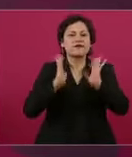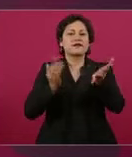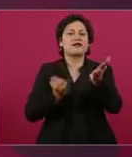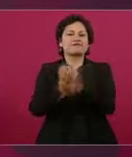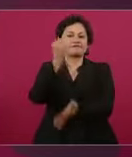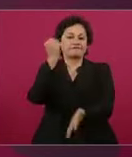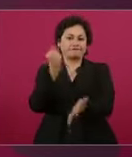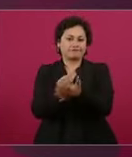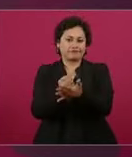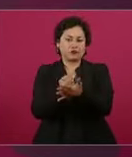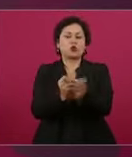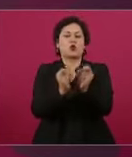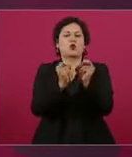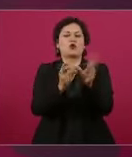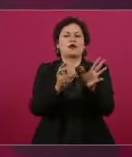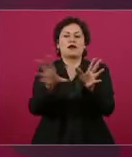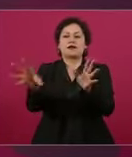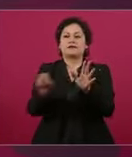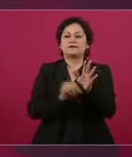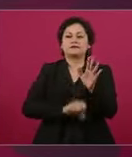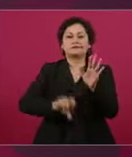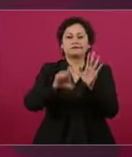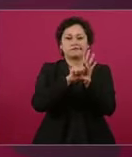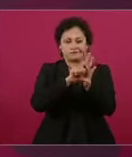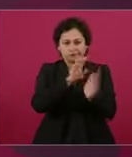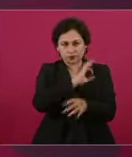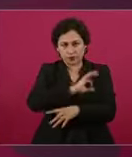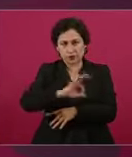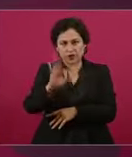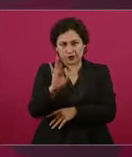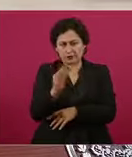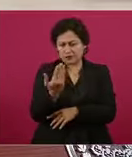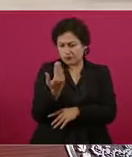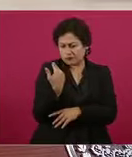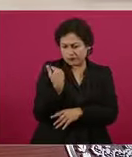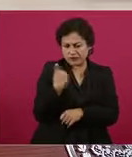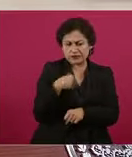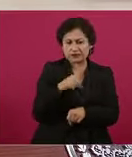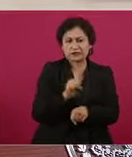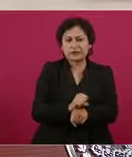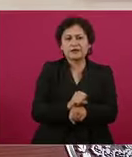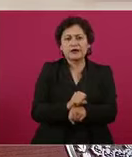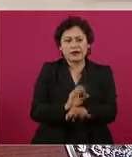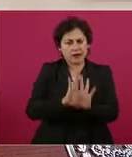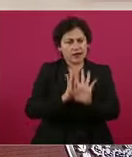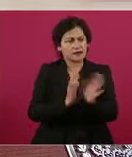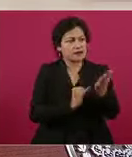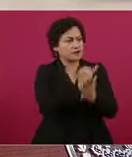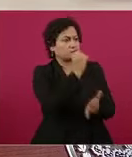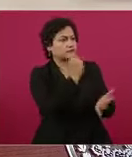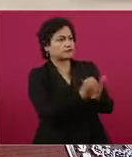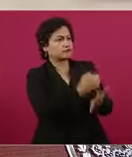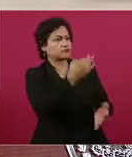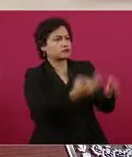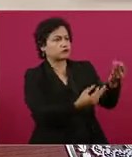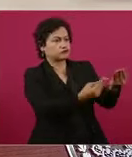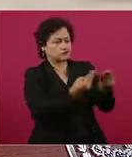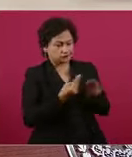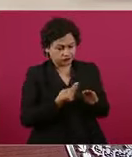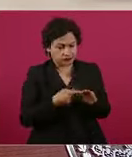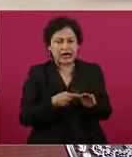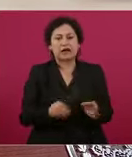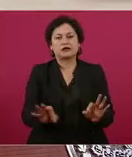semana, se logró ya una resolución judicial. Entonces,